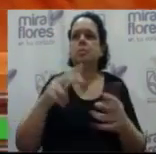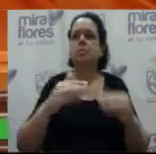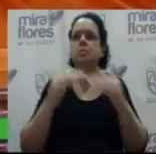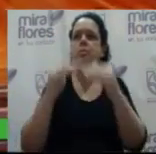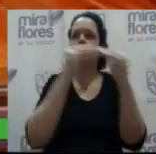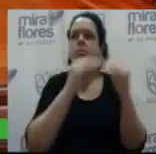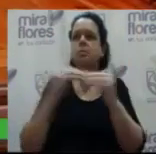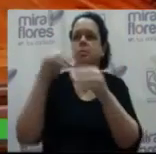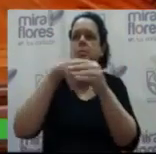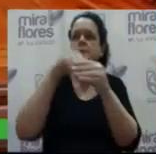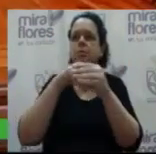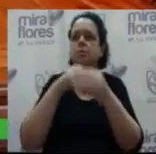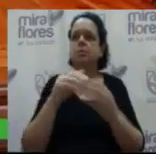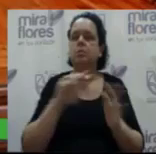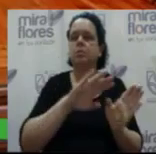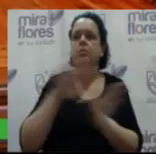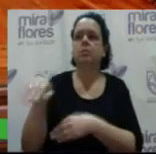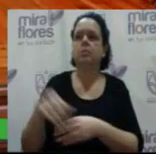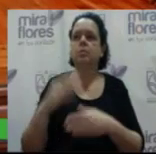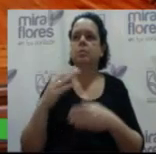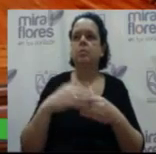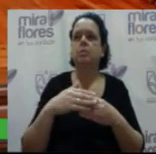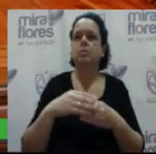votos. Muchas gracias. Siguiente punto, por favor.